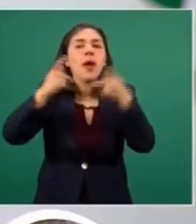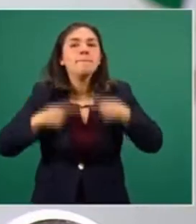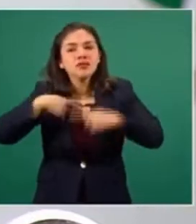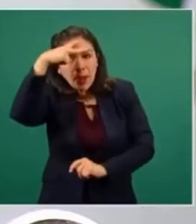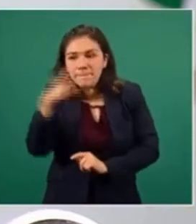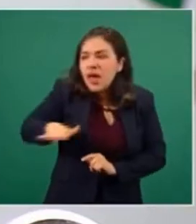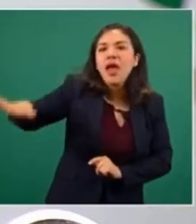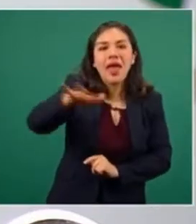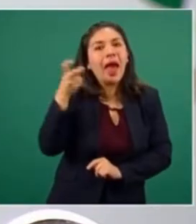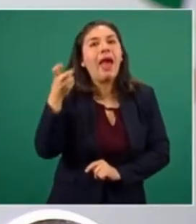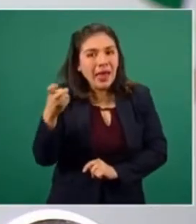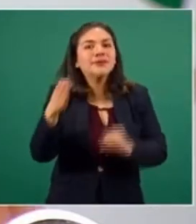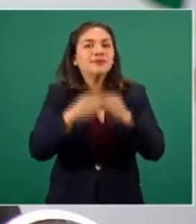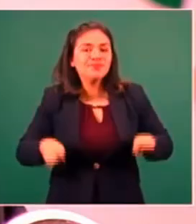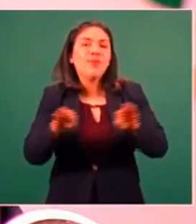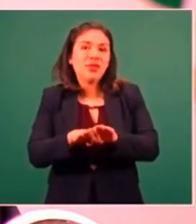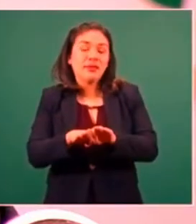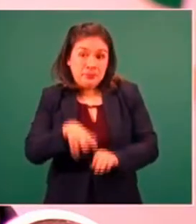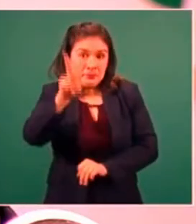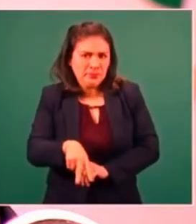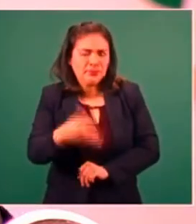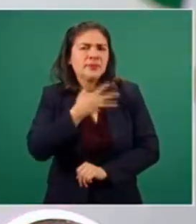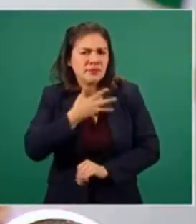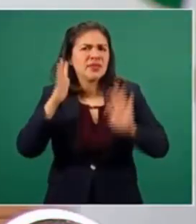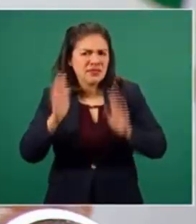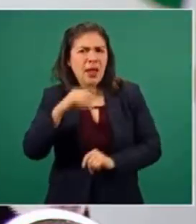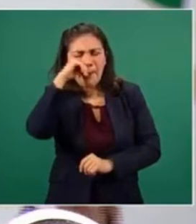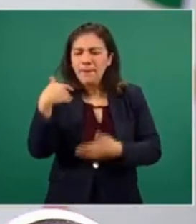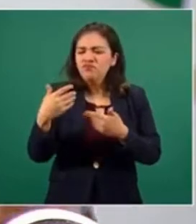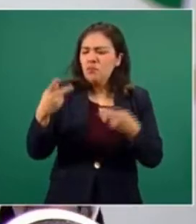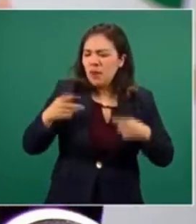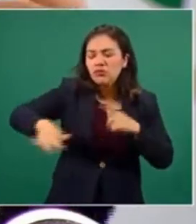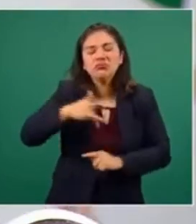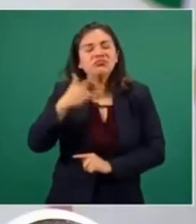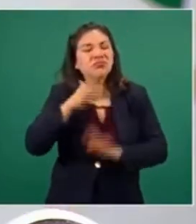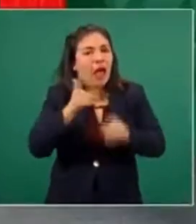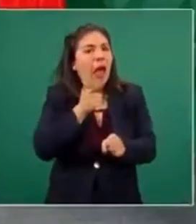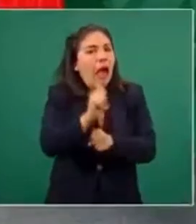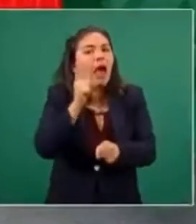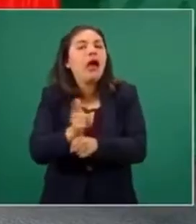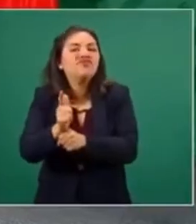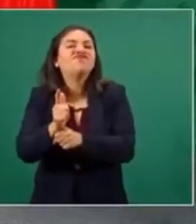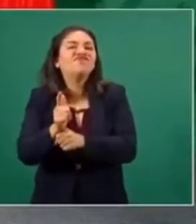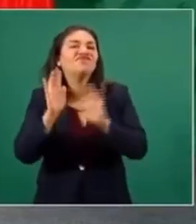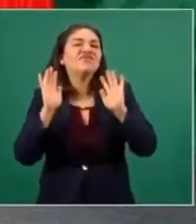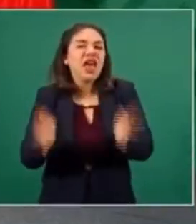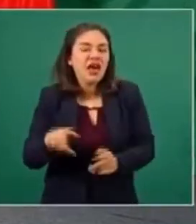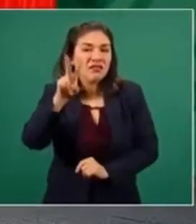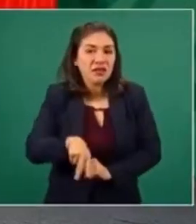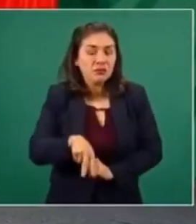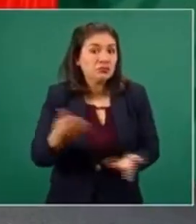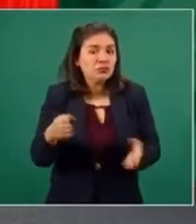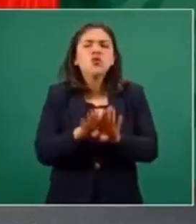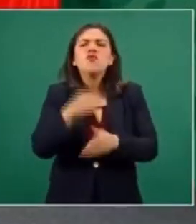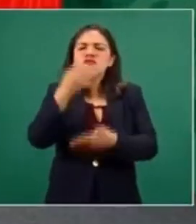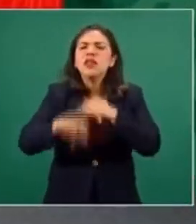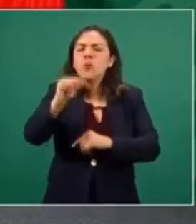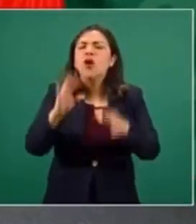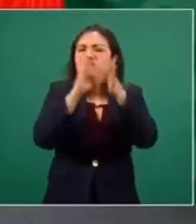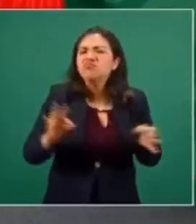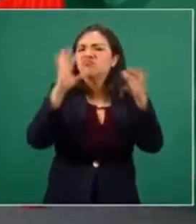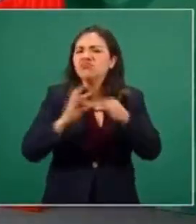mexicanos. Entonces, sí hay ya un despertar, ciudadano, la gente se da cuenta. Solo ir aclarando,